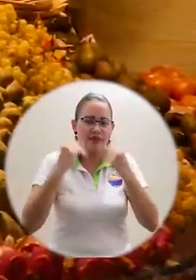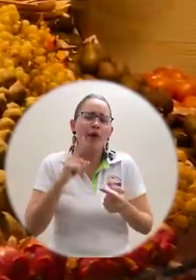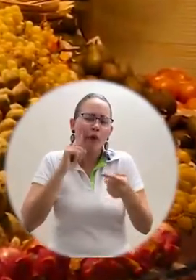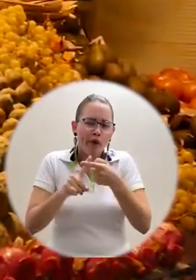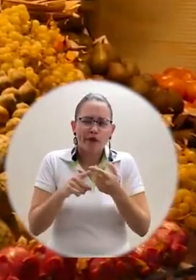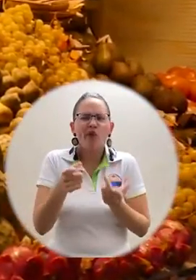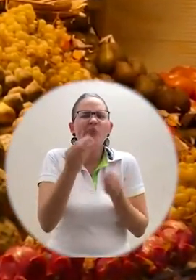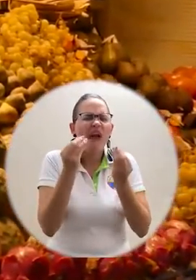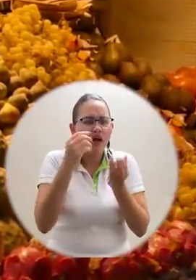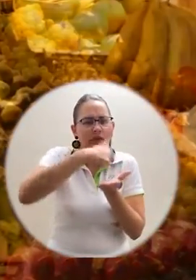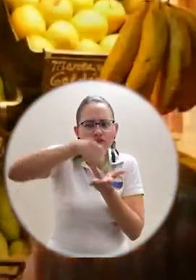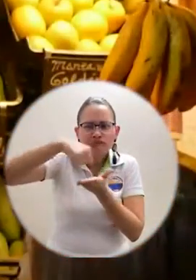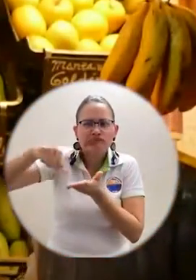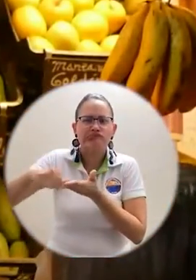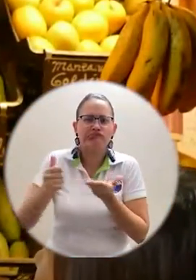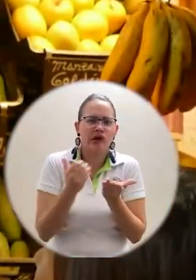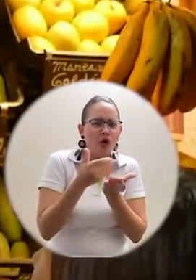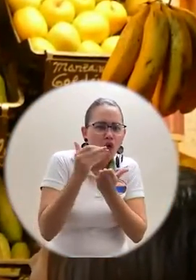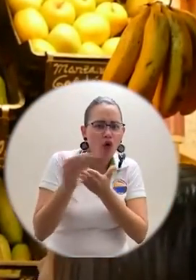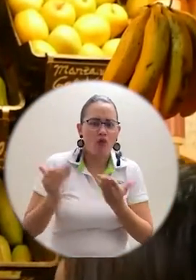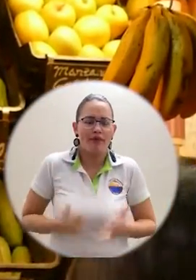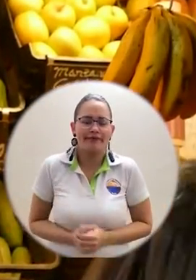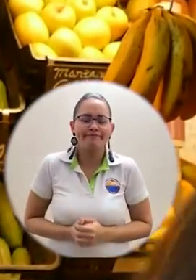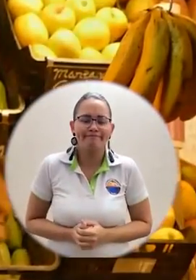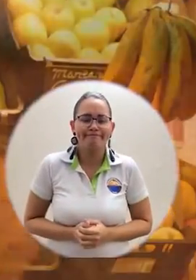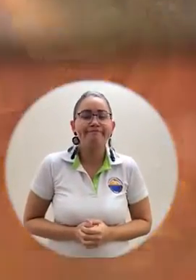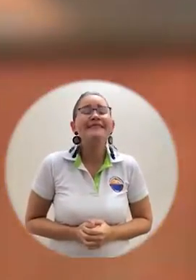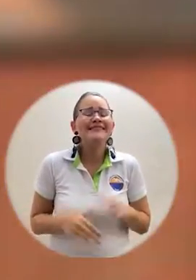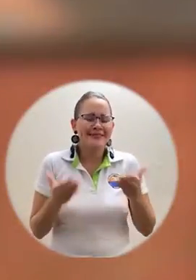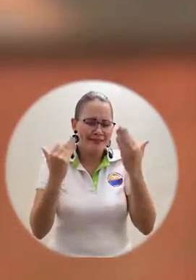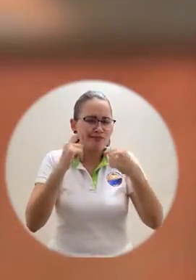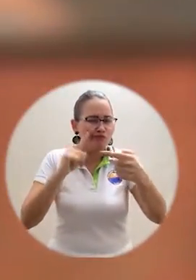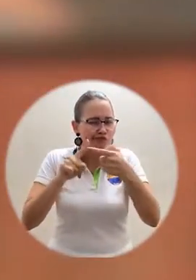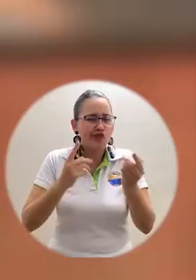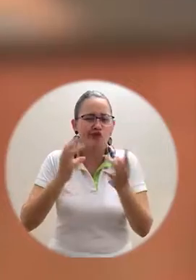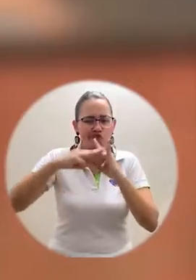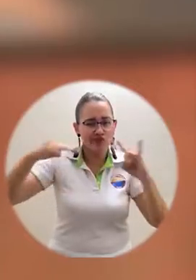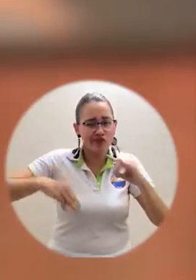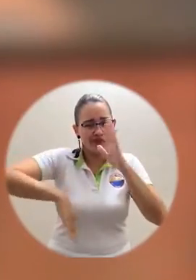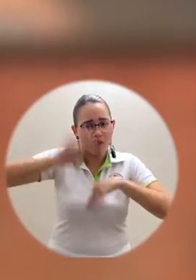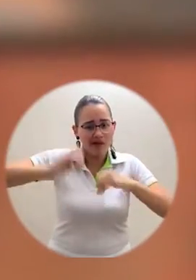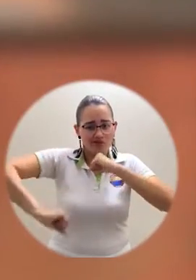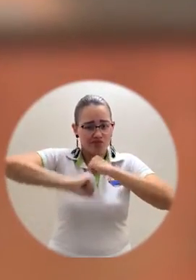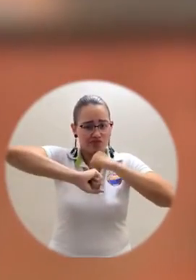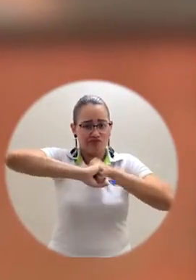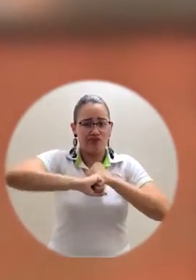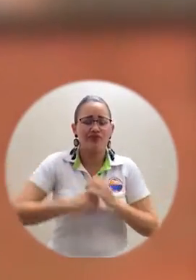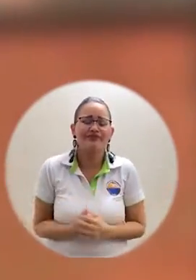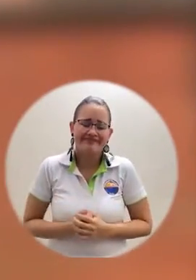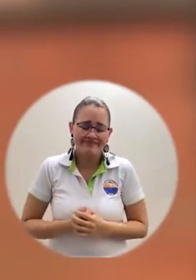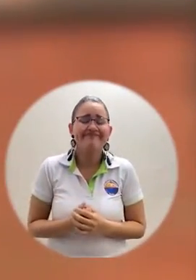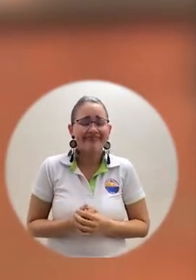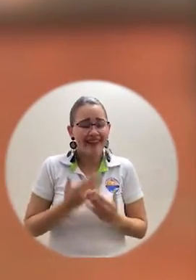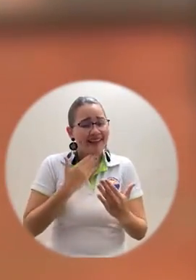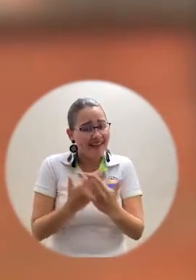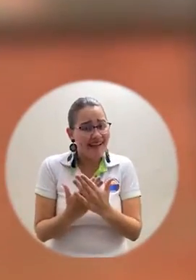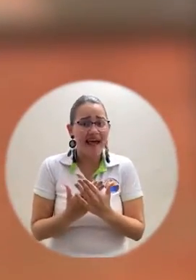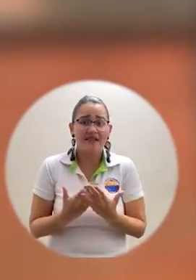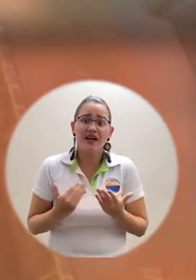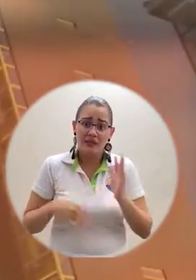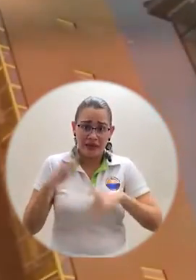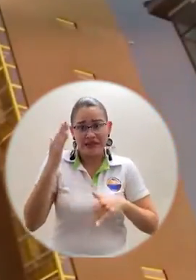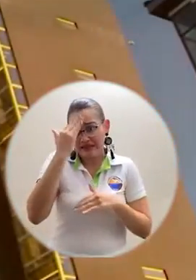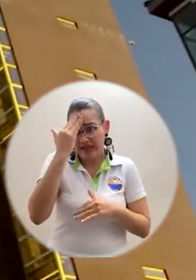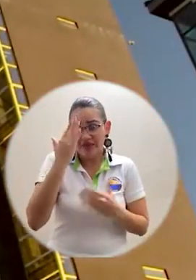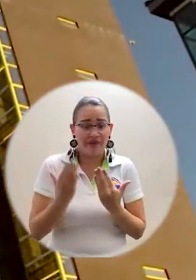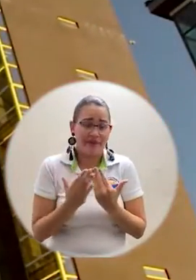productos básicos y la devaluación del peso. La verdad significa mucho el hecho de que la universidad esté ahí presente, diciendo, no importa, aquí estamos para ustedes chicos,